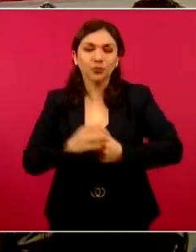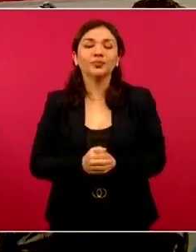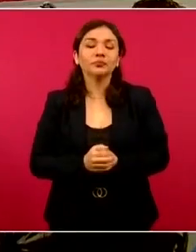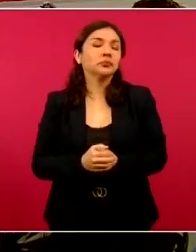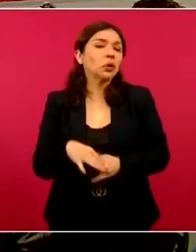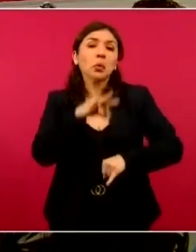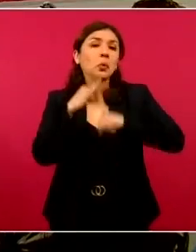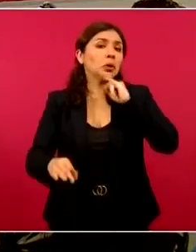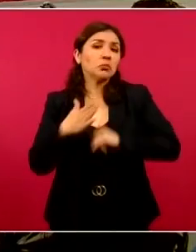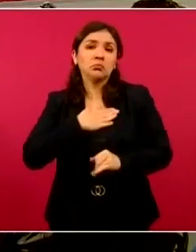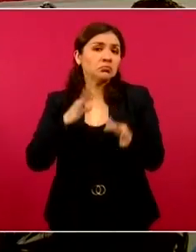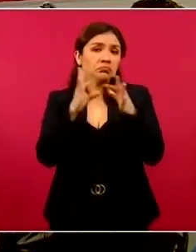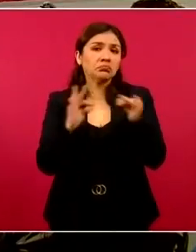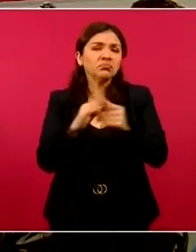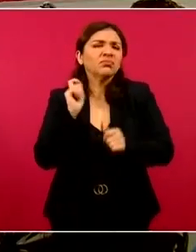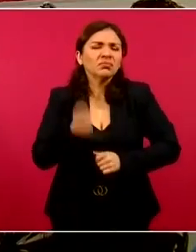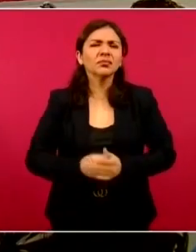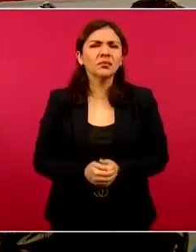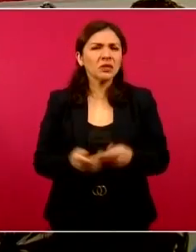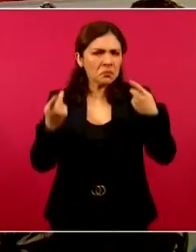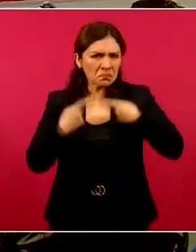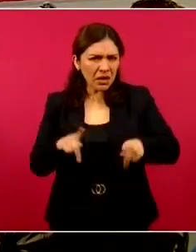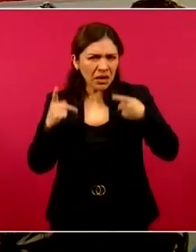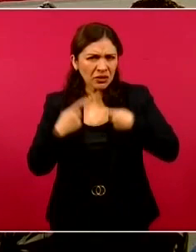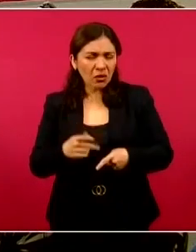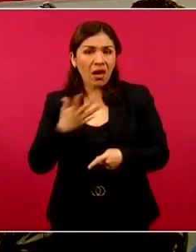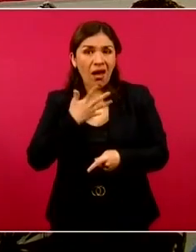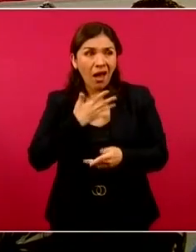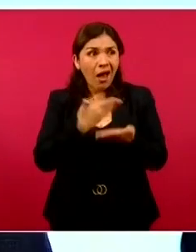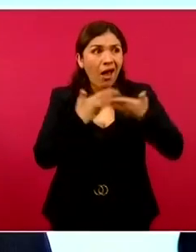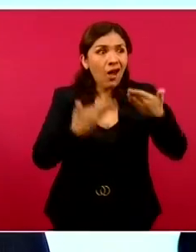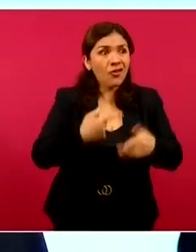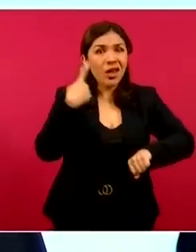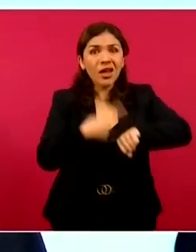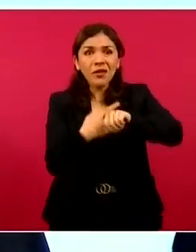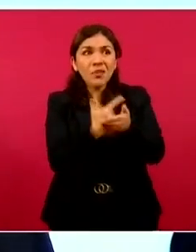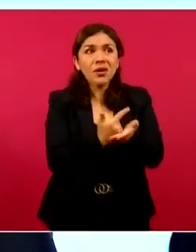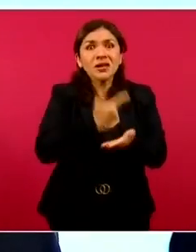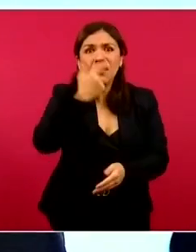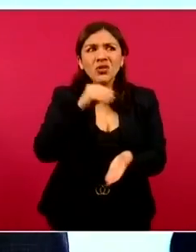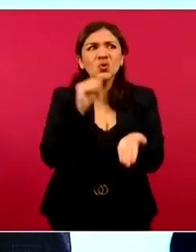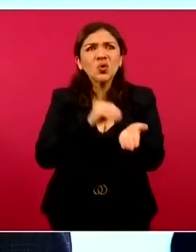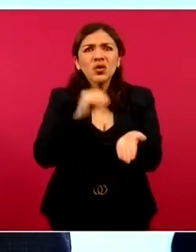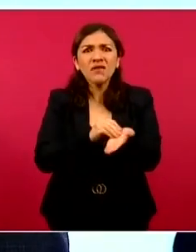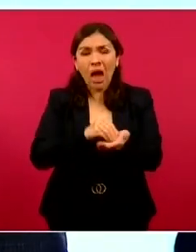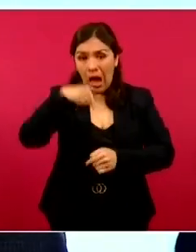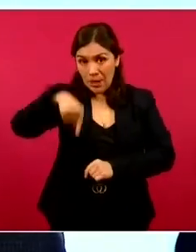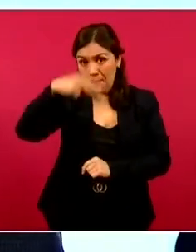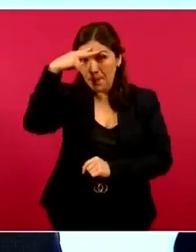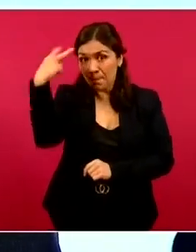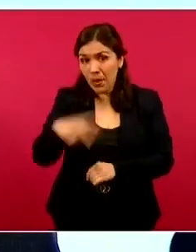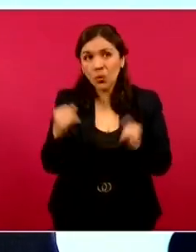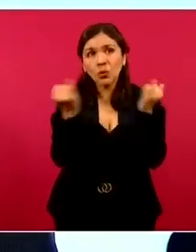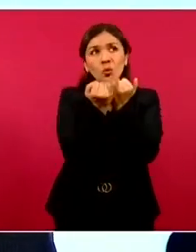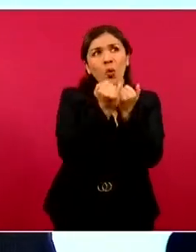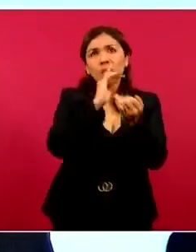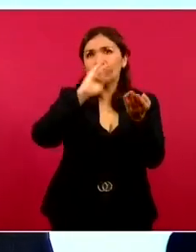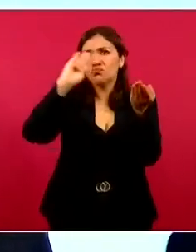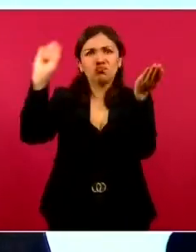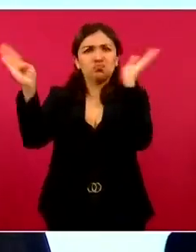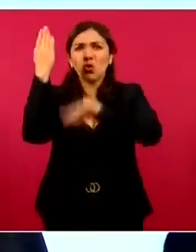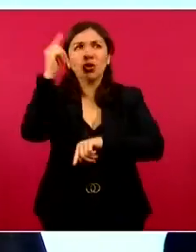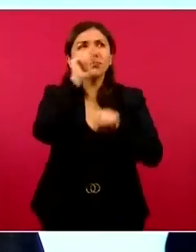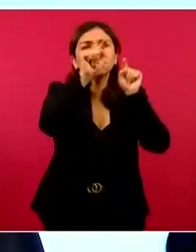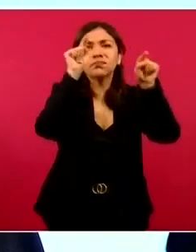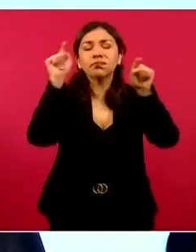introductoria es quiénes son las personas que están presentando enfermedad grave todavía, y no sólo en México, sino en otras partes del mundo,